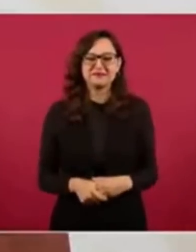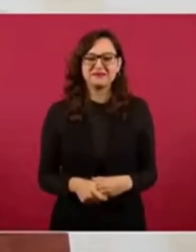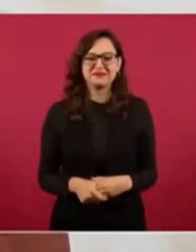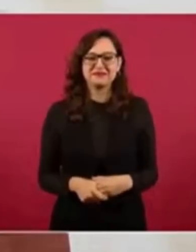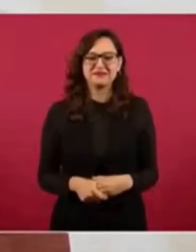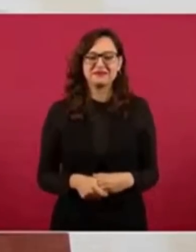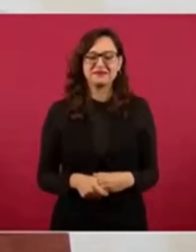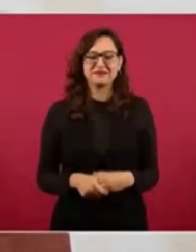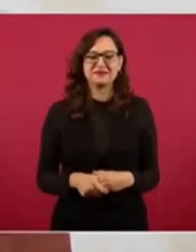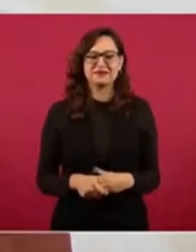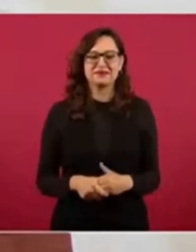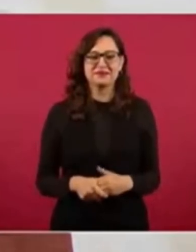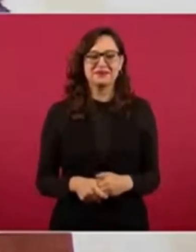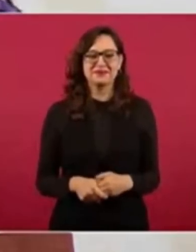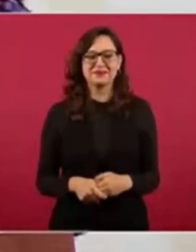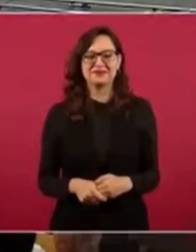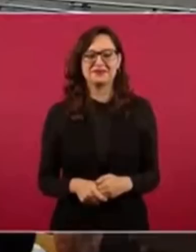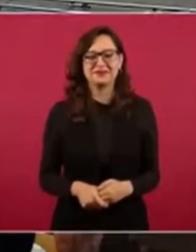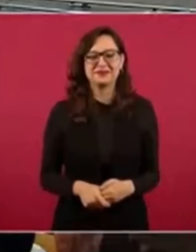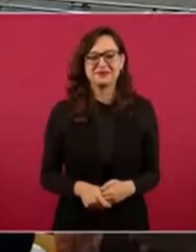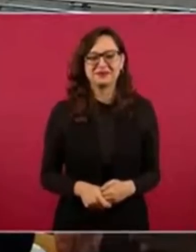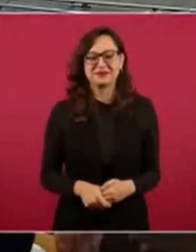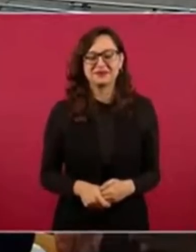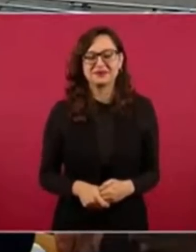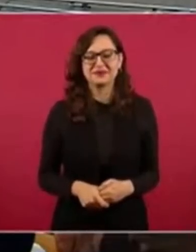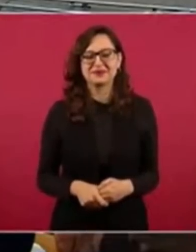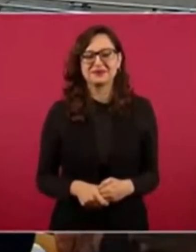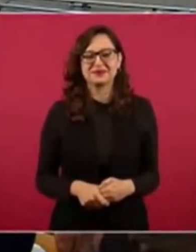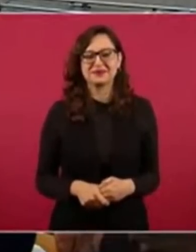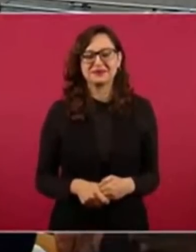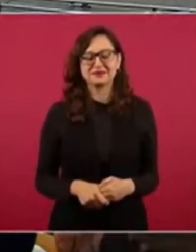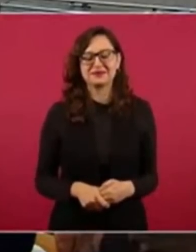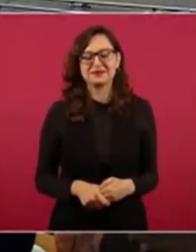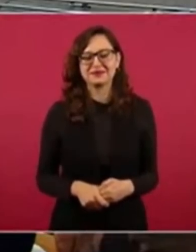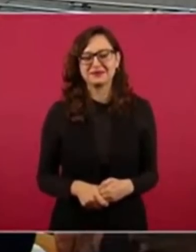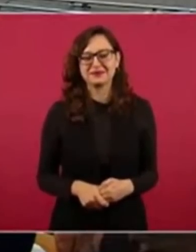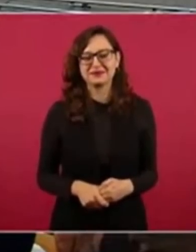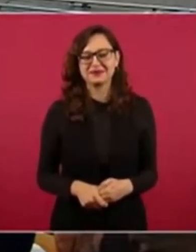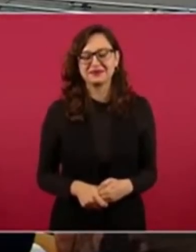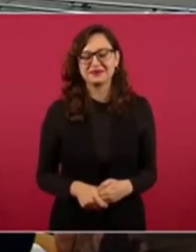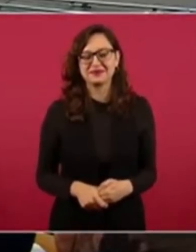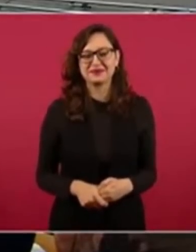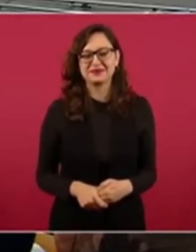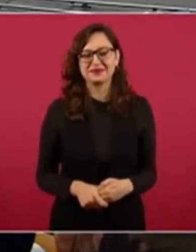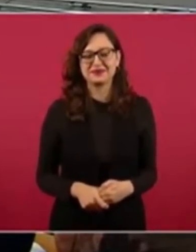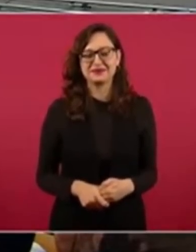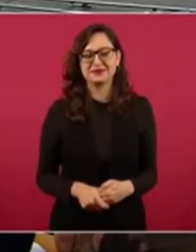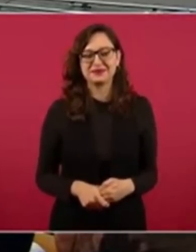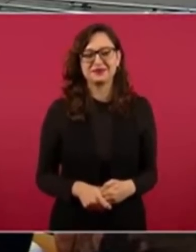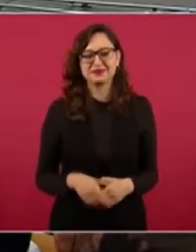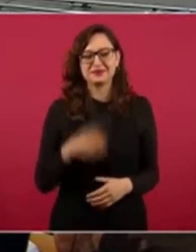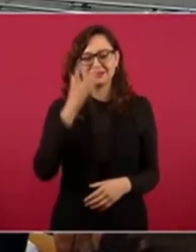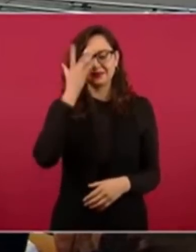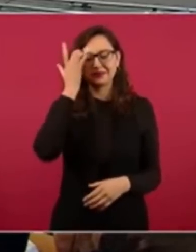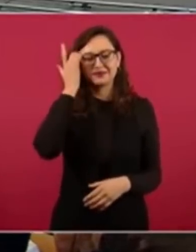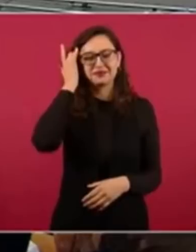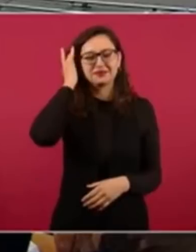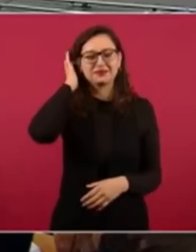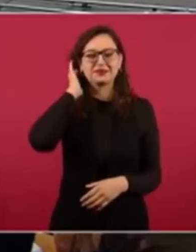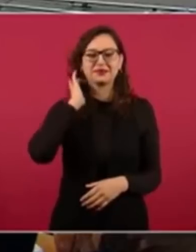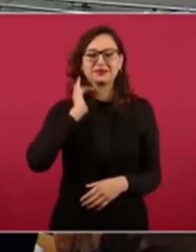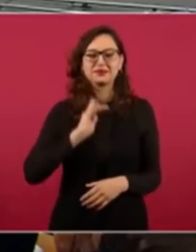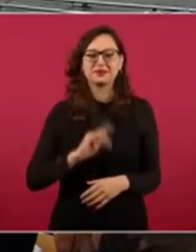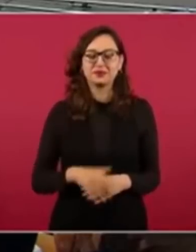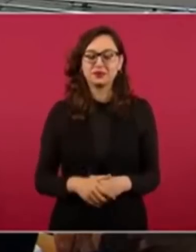¿Eh? Sí, sí, sí, sí, sí. ¿Pero qué dice de Enriquecemo? Que él